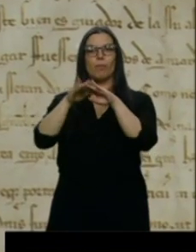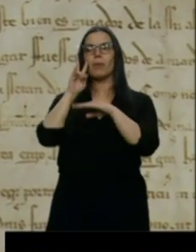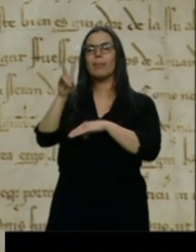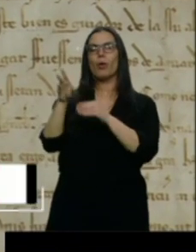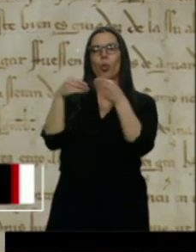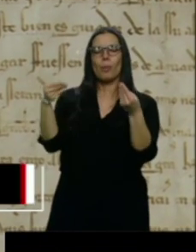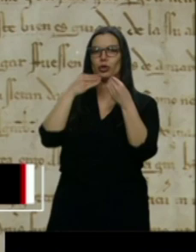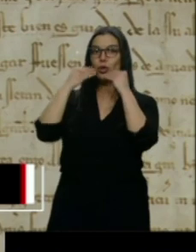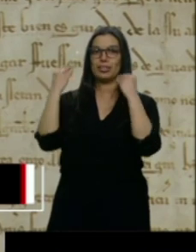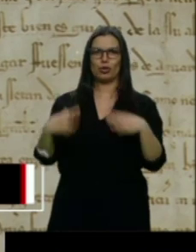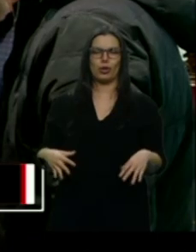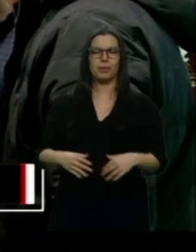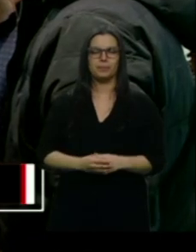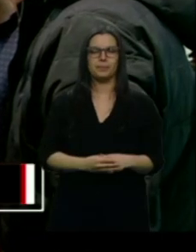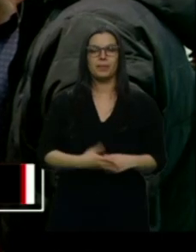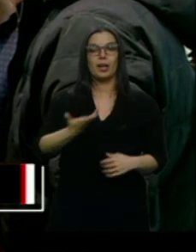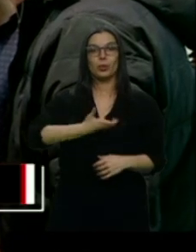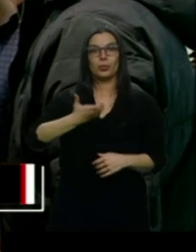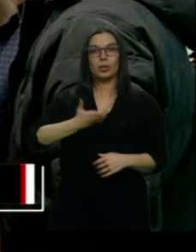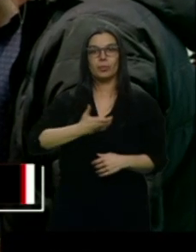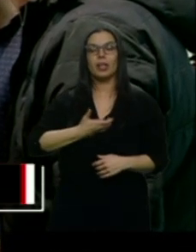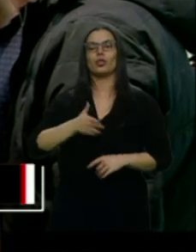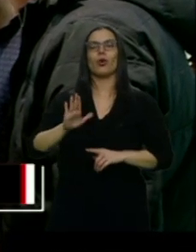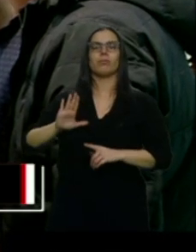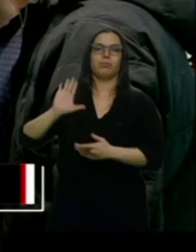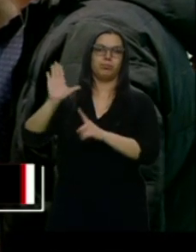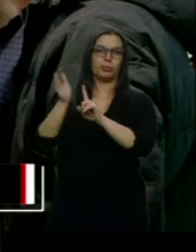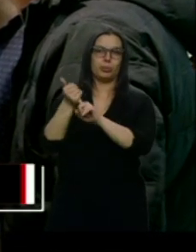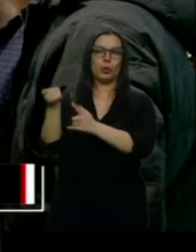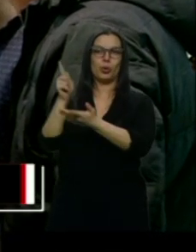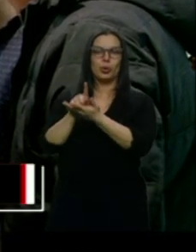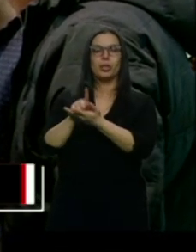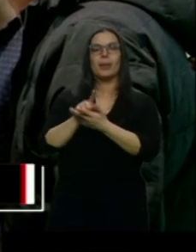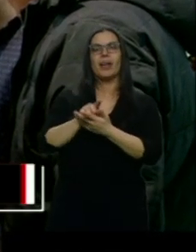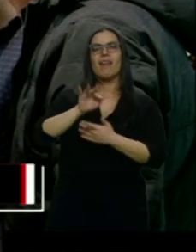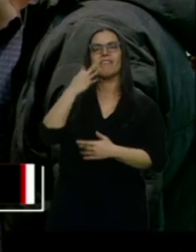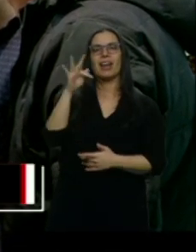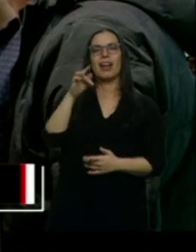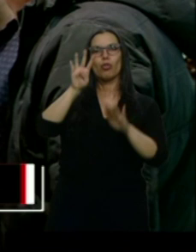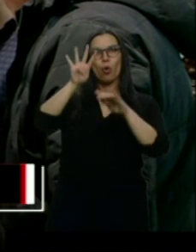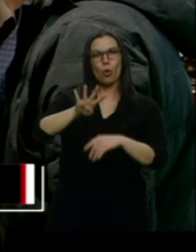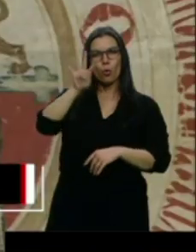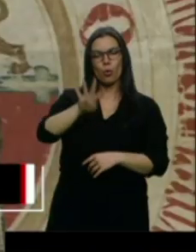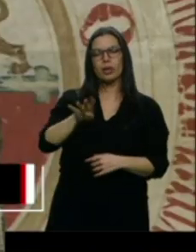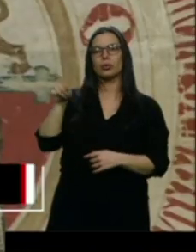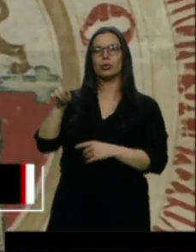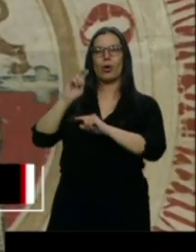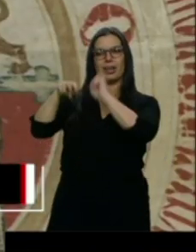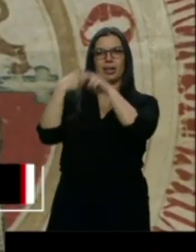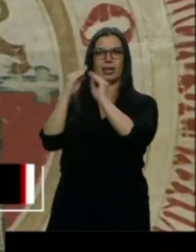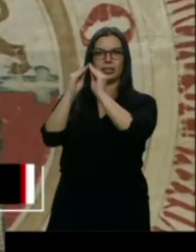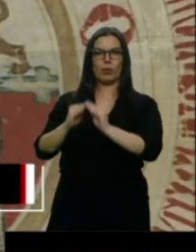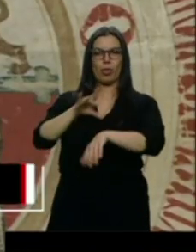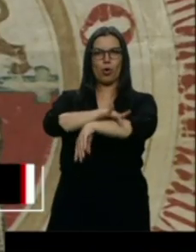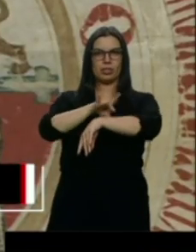El ayuntamiento ha recuperado el privilegio otorgado por Fernando IV en 1299. Ha sido restaurado en Simancas, en Valladolid, y tiene una